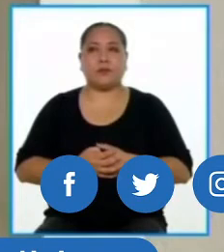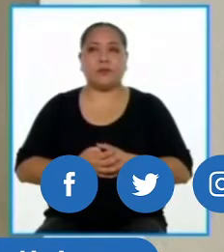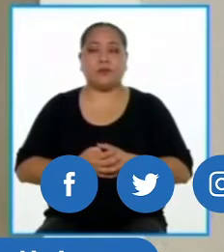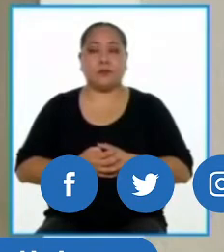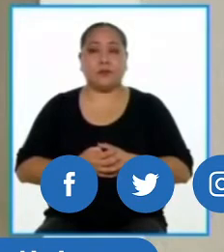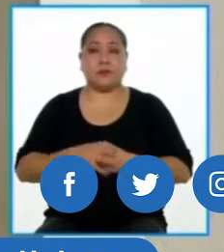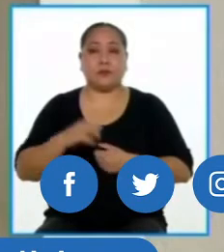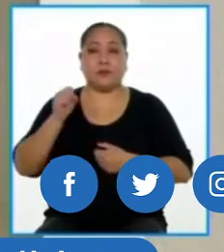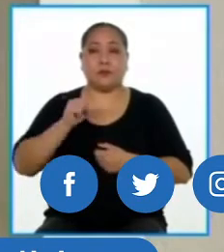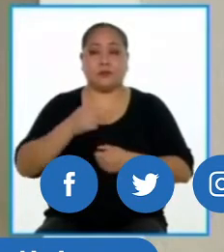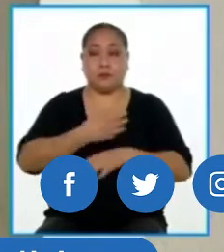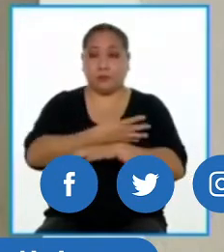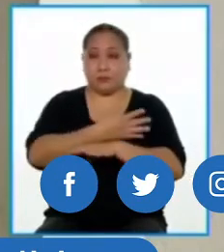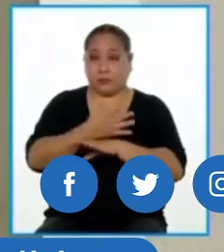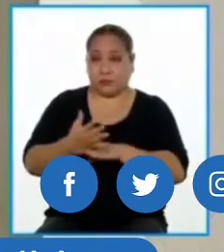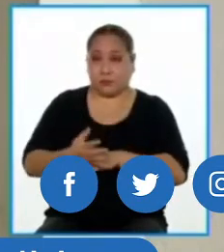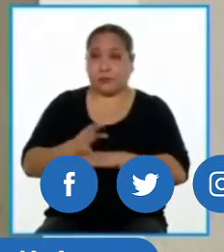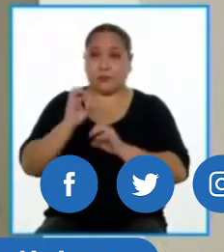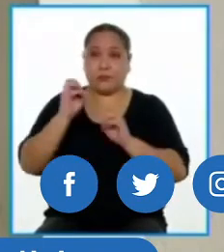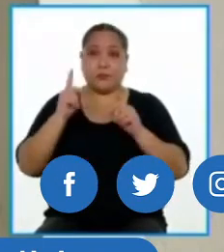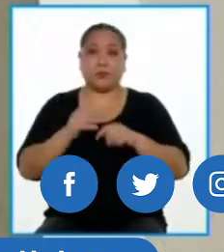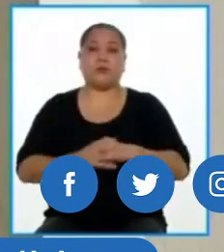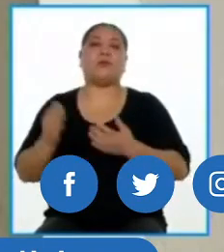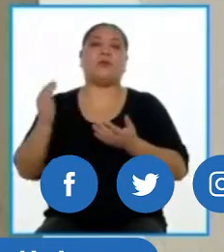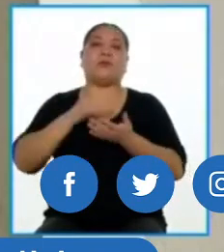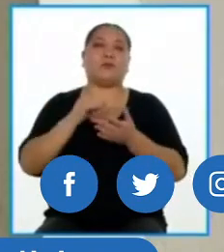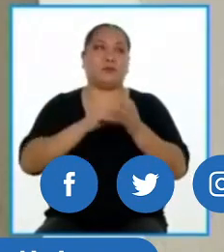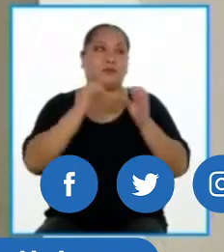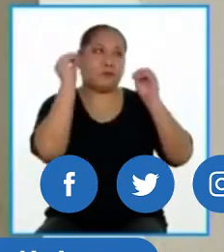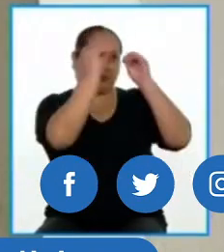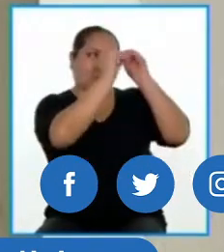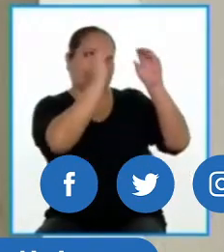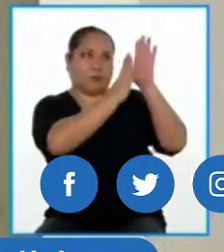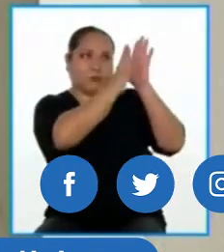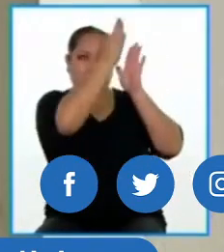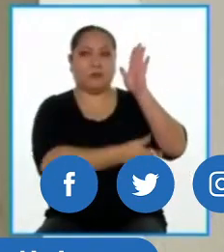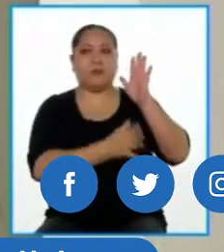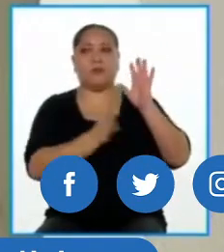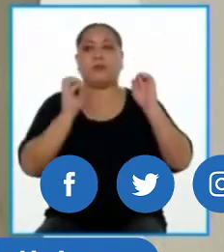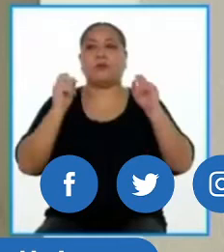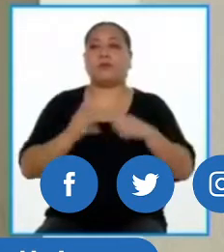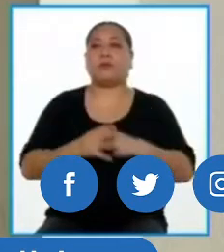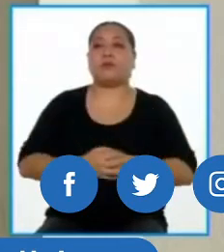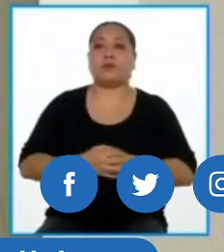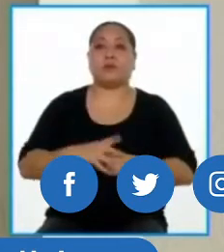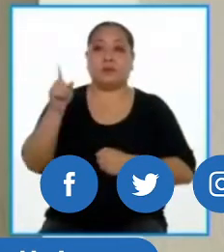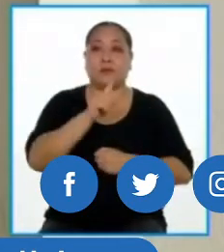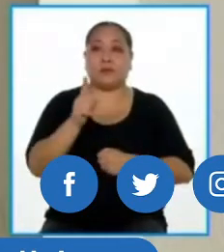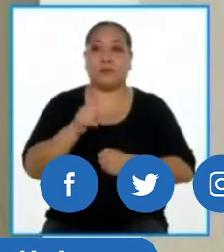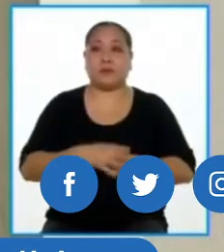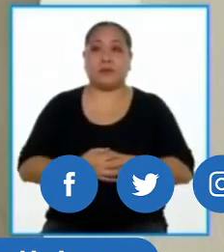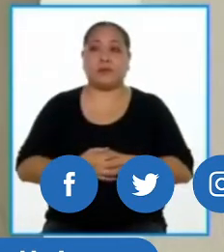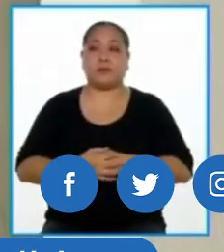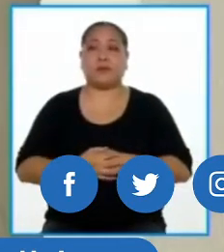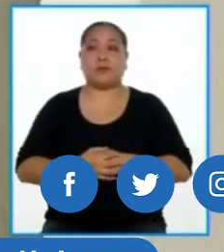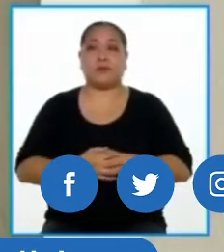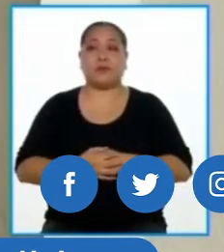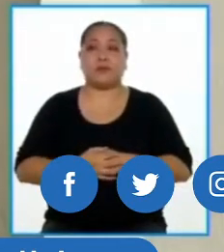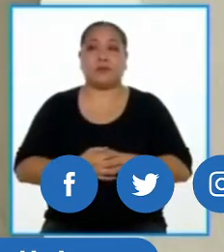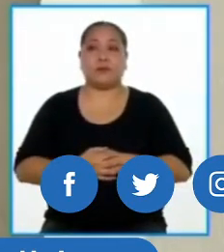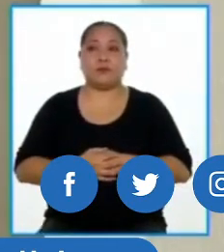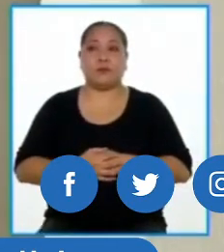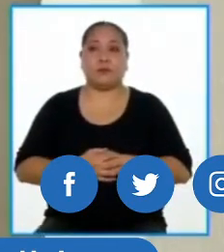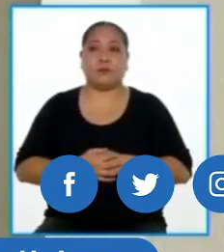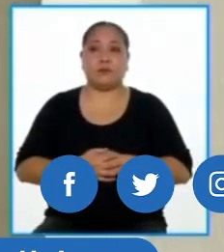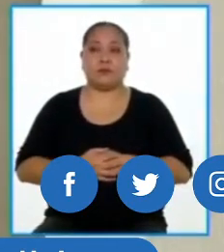Ah, sí, se va a demorar un poquito. Ah, ya, se está reiniciando. Bueno, hay aquellas que no tienen que ver con ninguna de